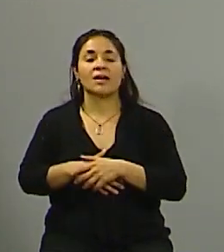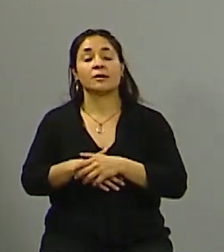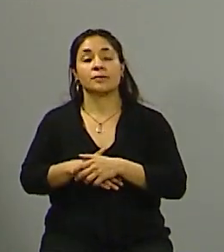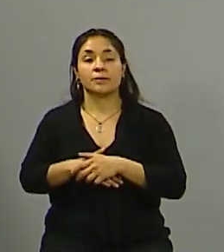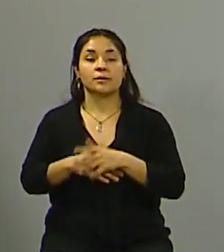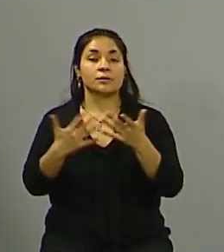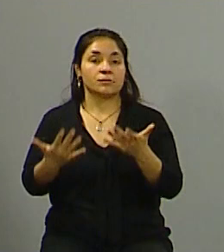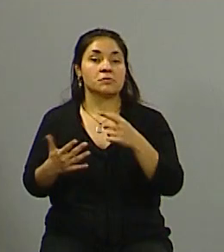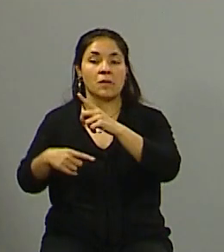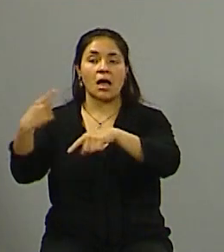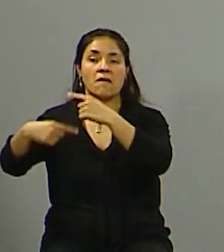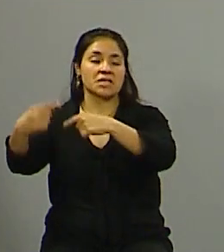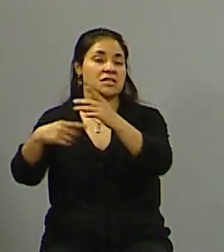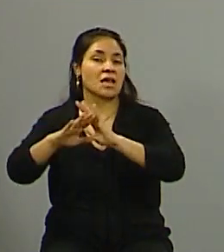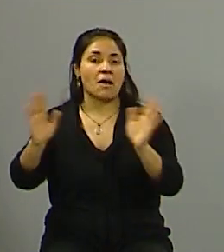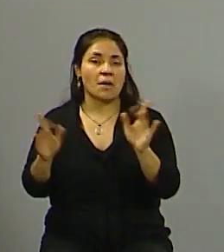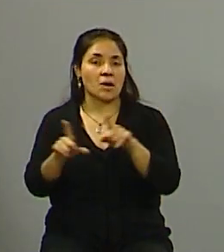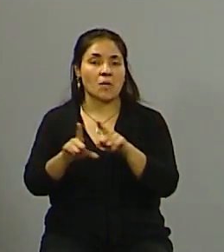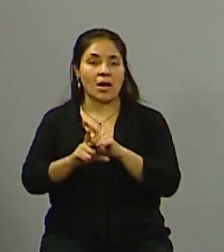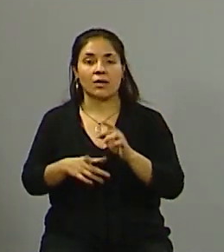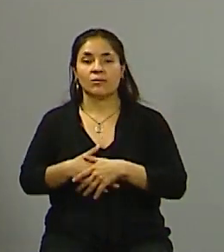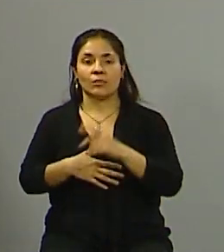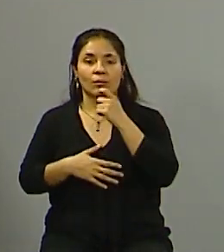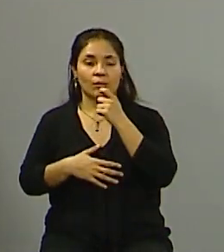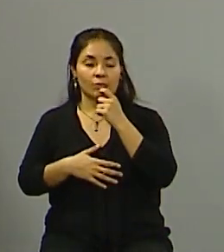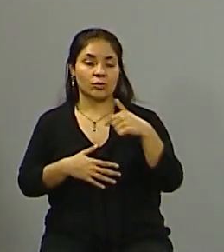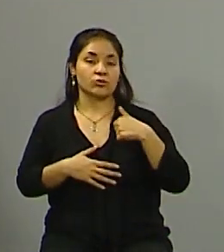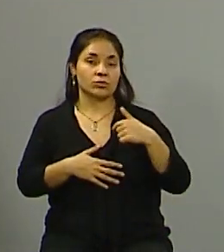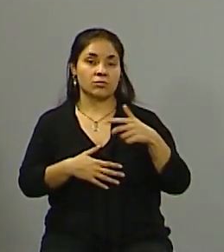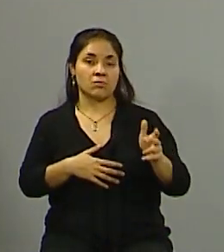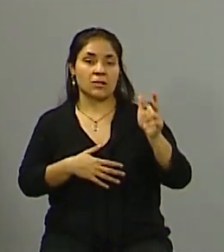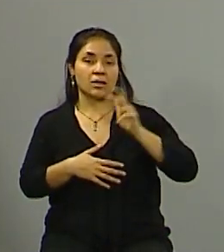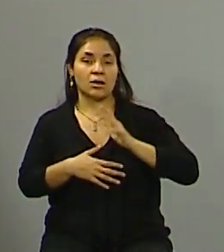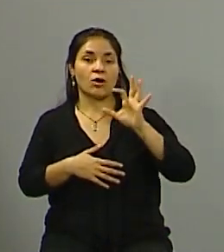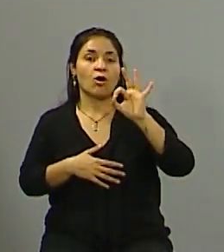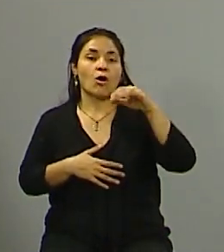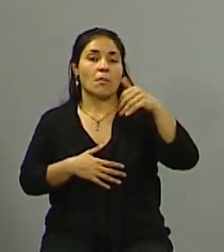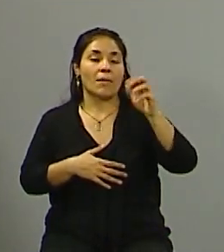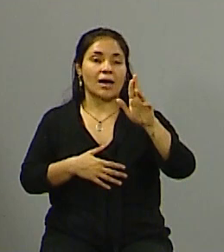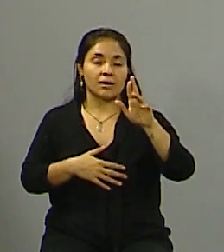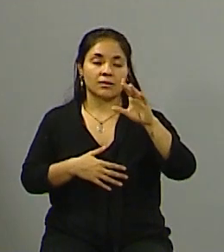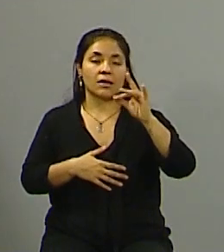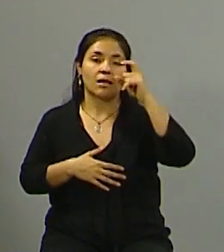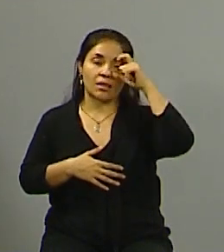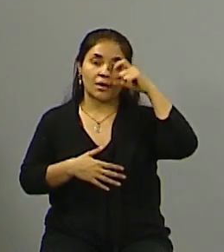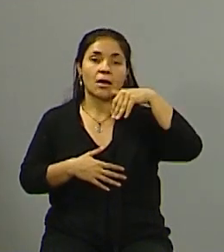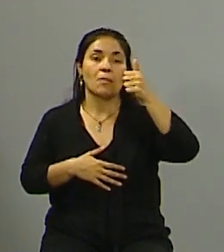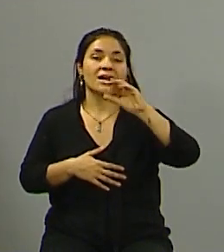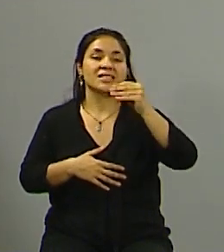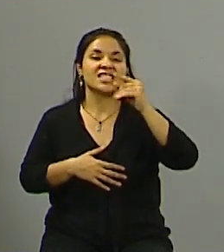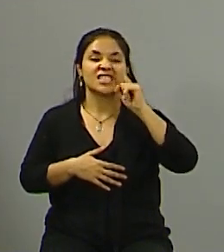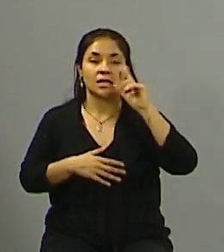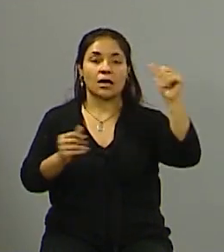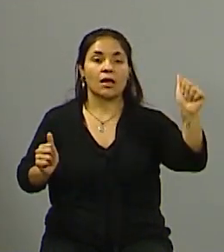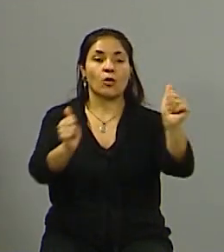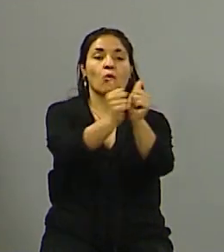ser inconsultos imagínate que yo me enteré de que él se fue con Omar de Marchi por un tweet digamos siendo una persona que había trabajado siete años